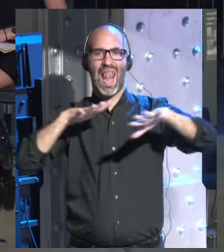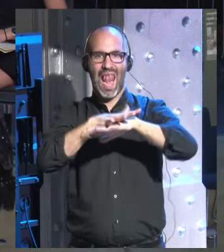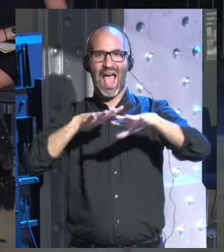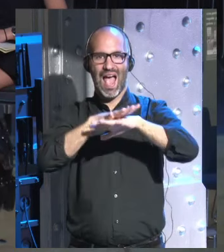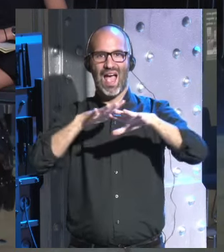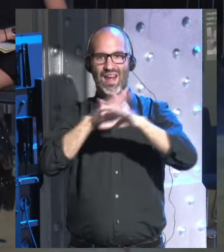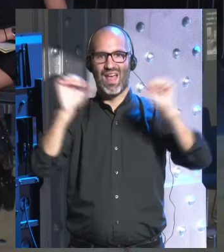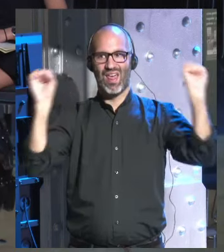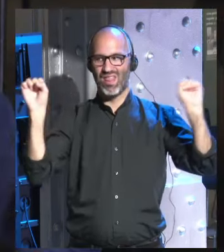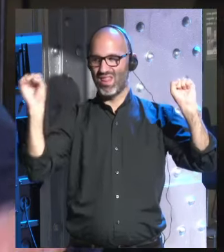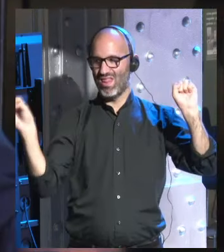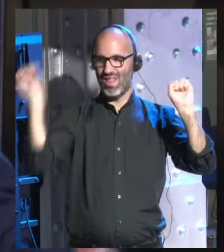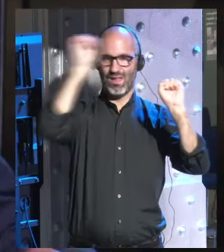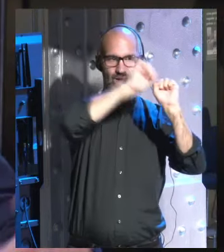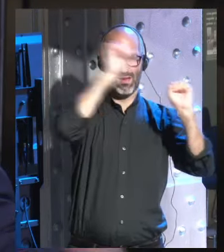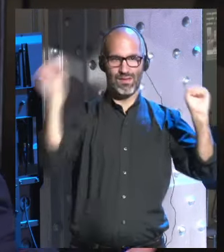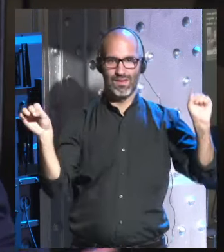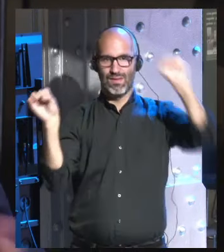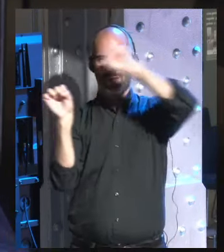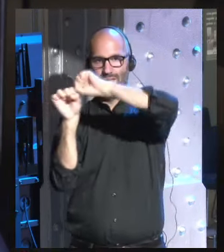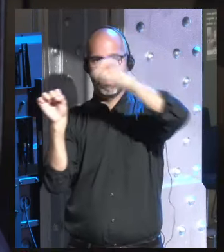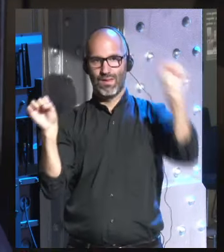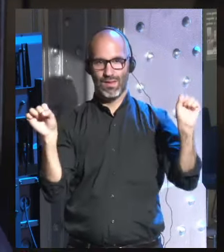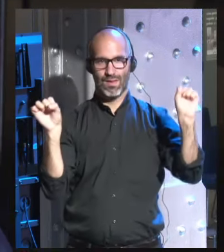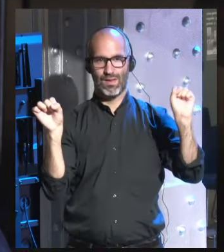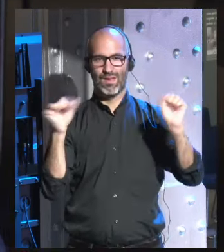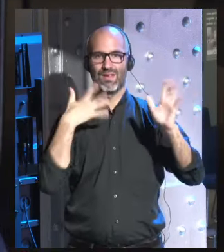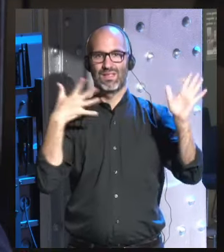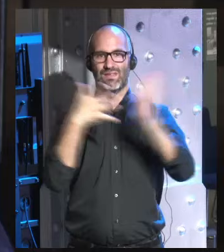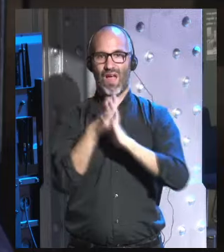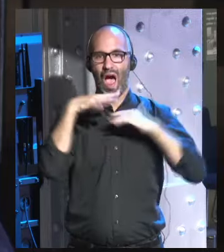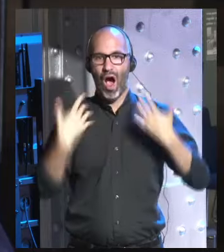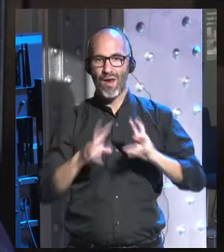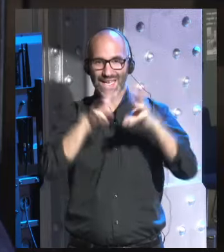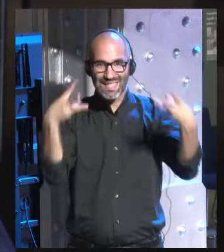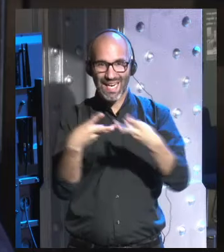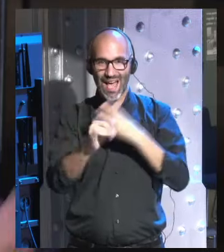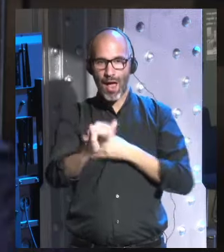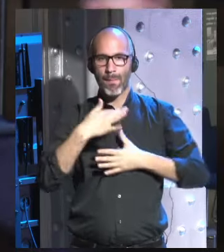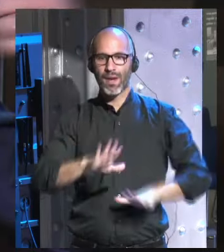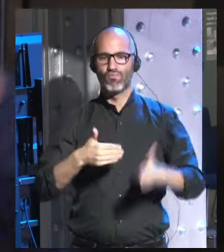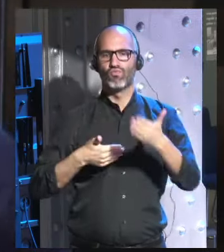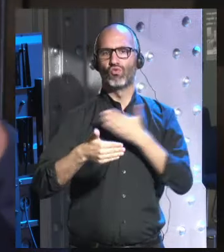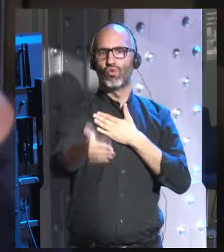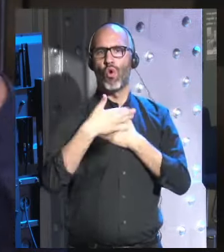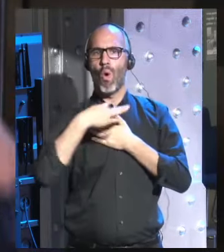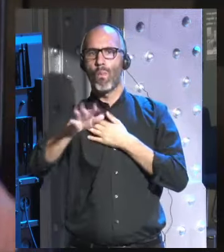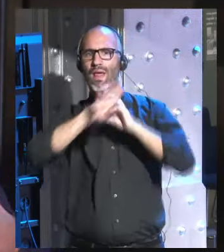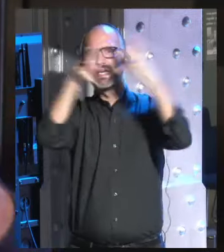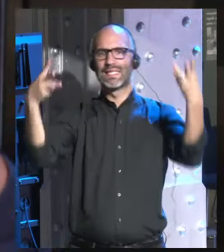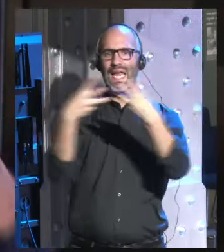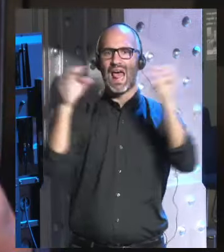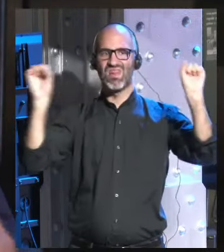intercerebro ahora tenemos la red la internet pero en 50 100 años podríamos tener la internet de los cerebros que